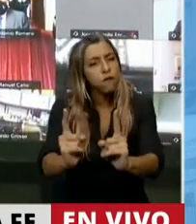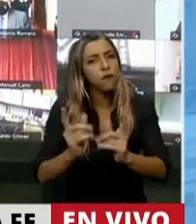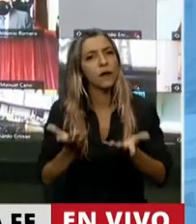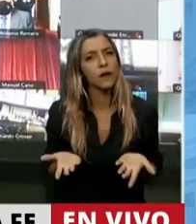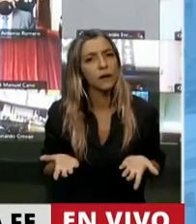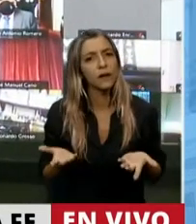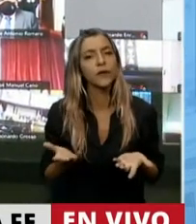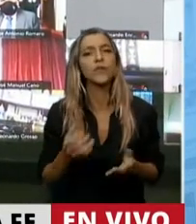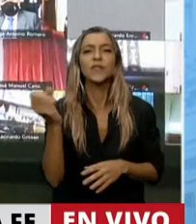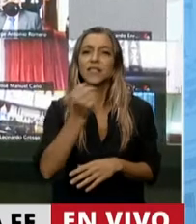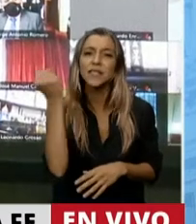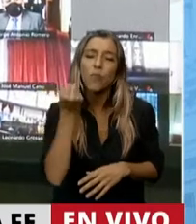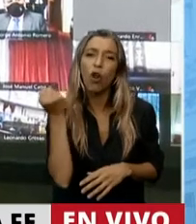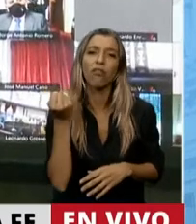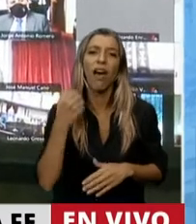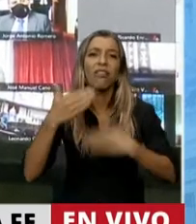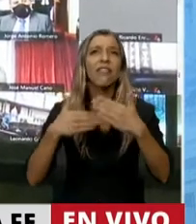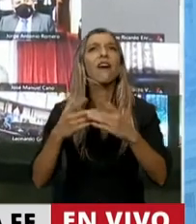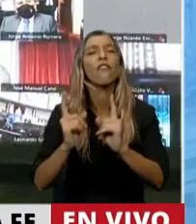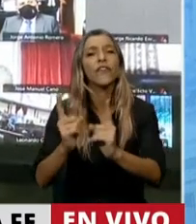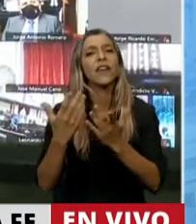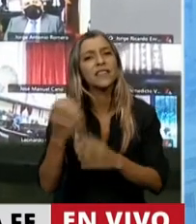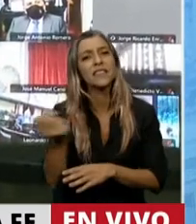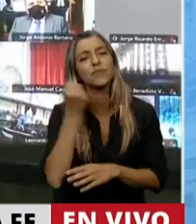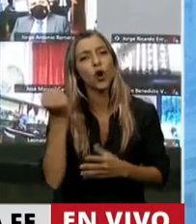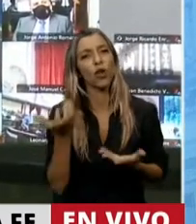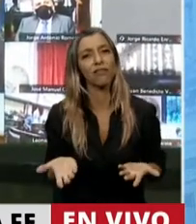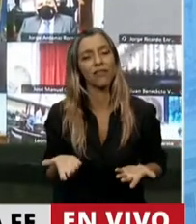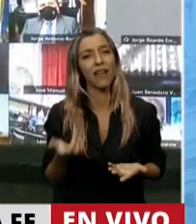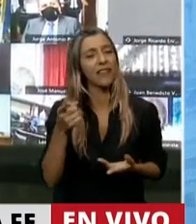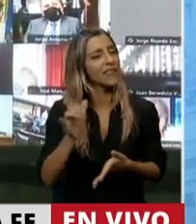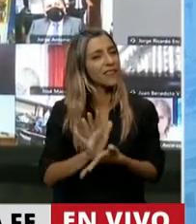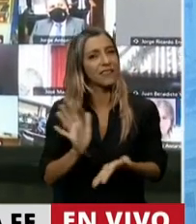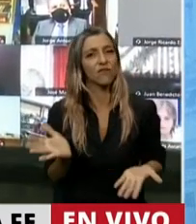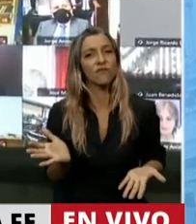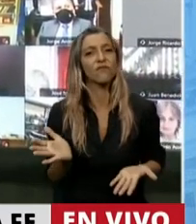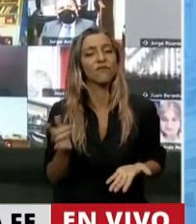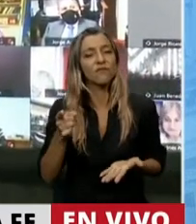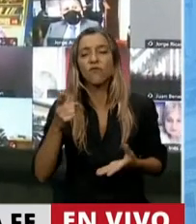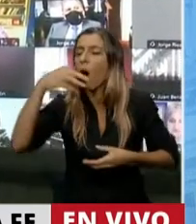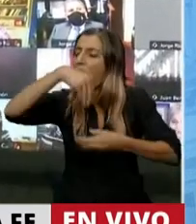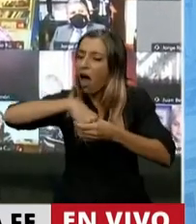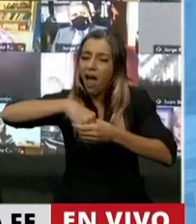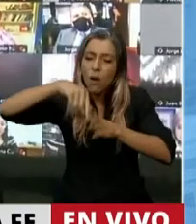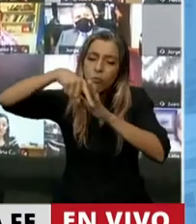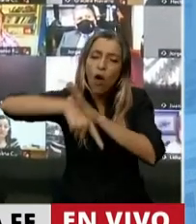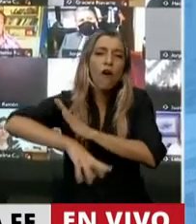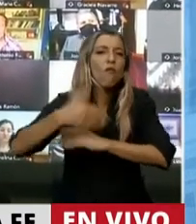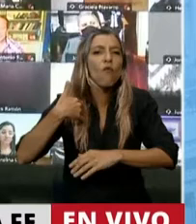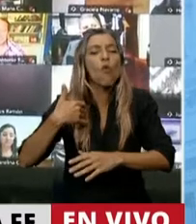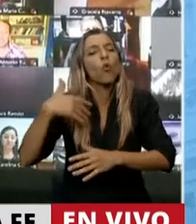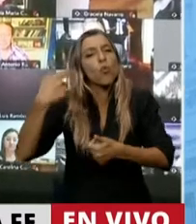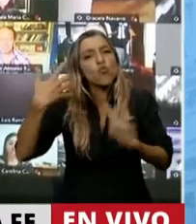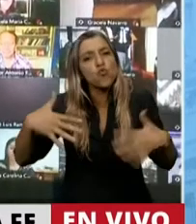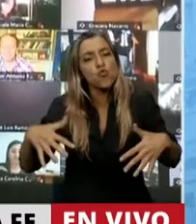dos palabras, desarrollo sostenible, ya es una definición en sí misma que tiene una envergadura muy importante.